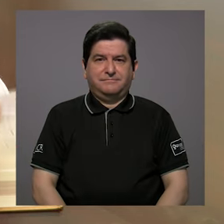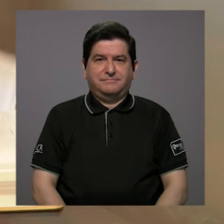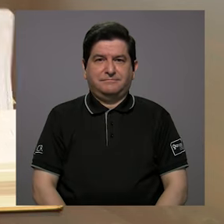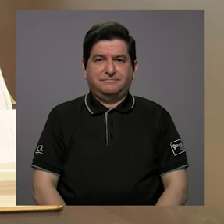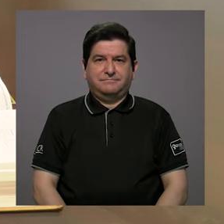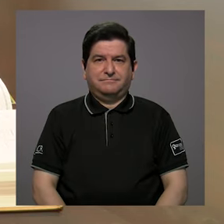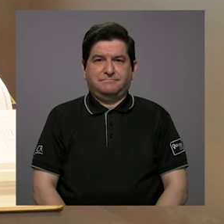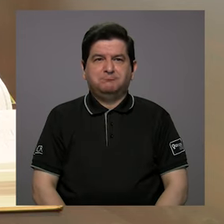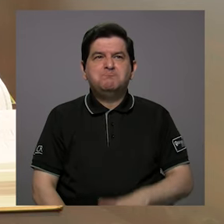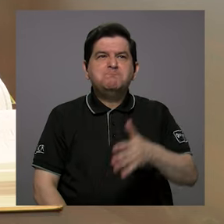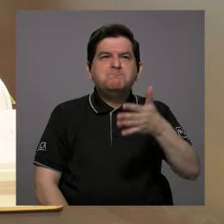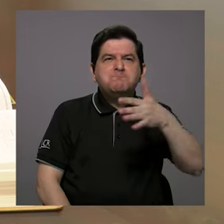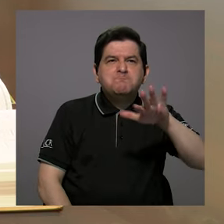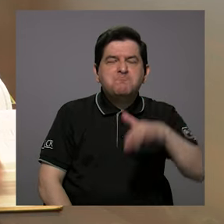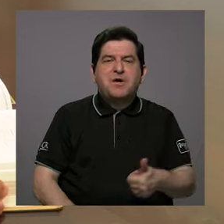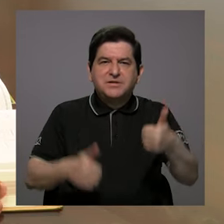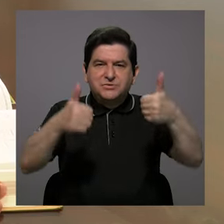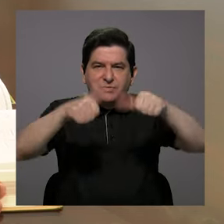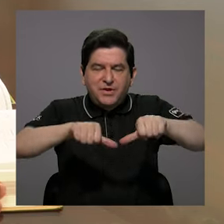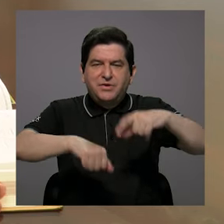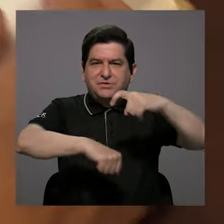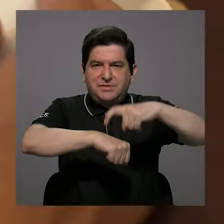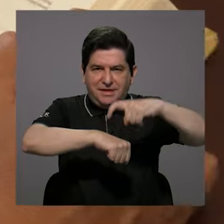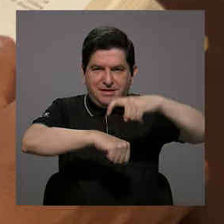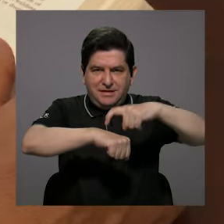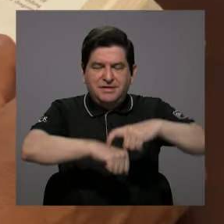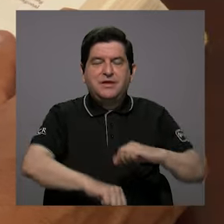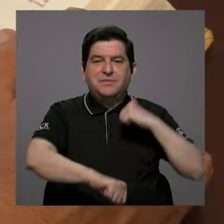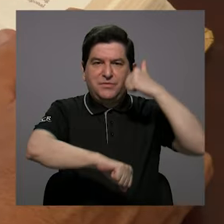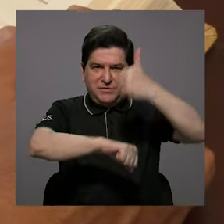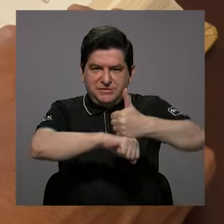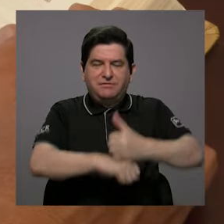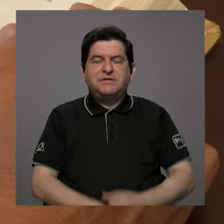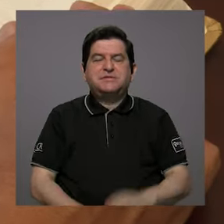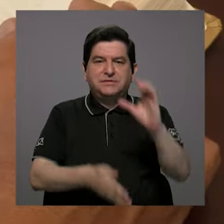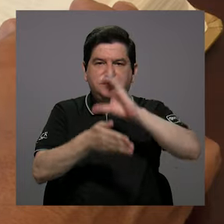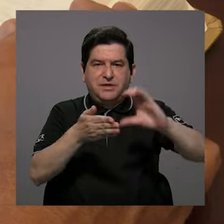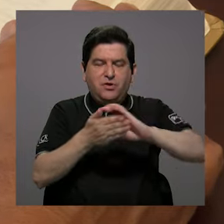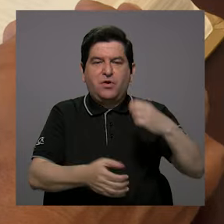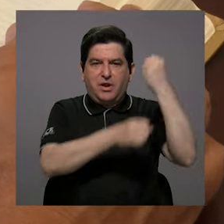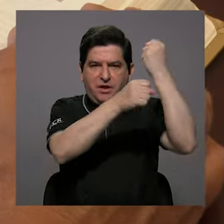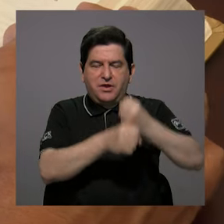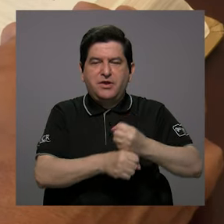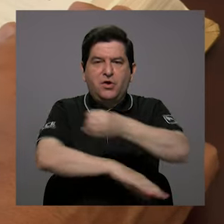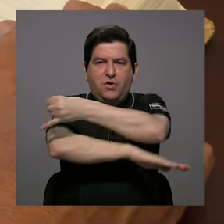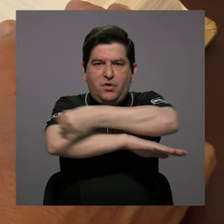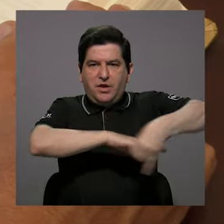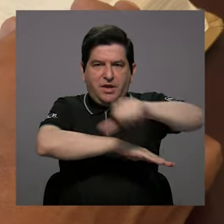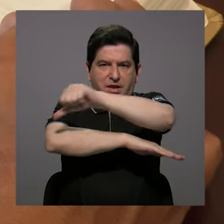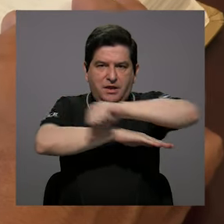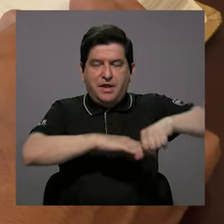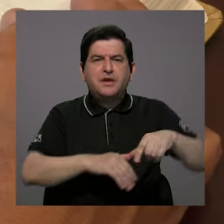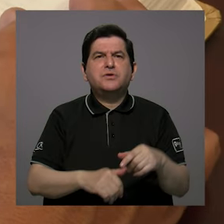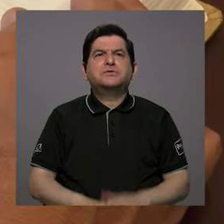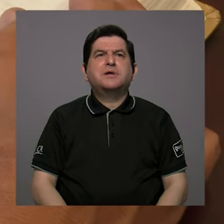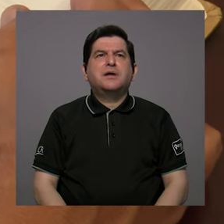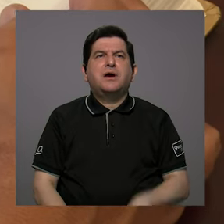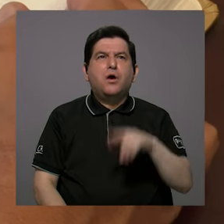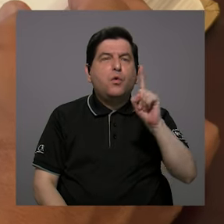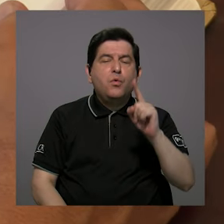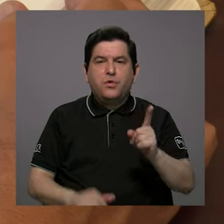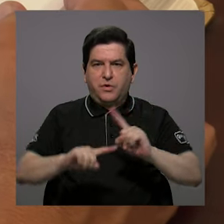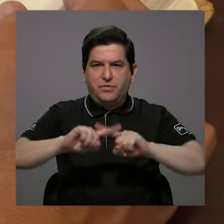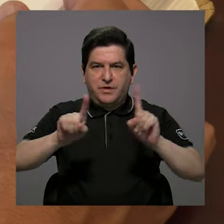estaba, más o menos coincidiendo con las fechas, se estaba formando el Colegio Federal de Ingenieros y Arquitectos, y el primer presidente, uno de los primeros